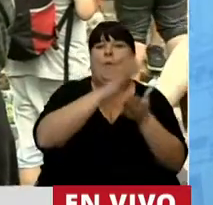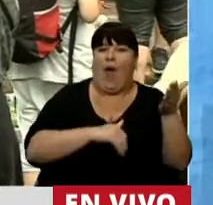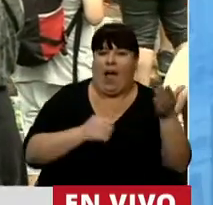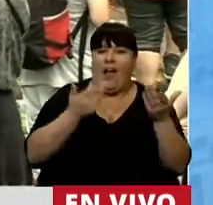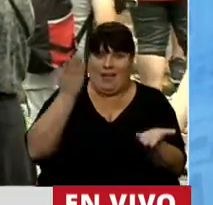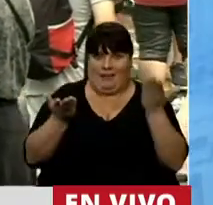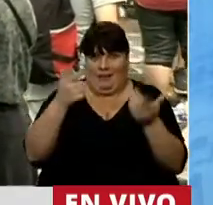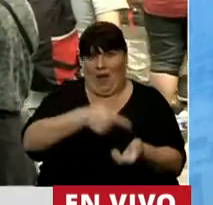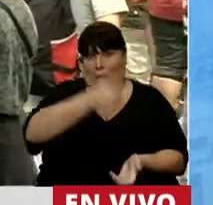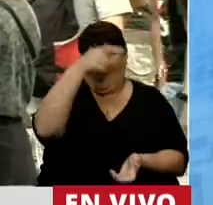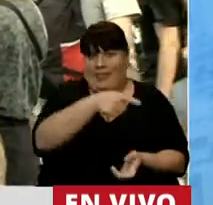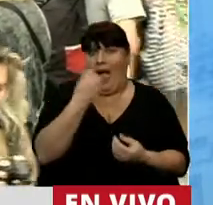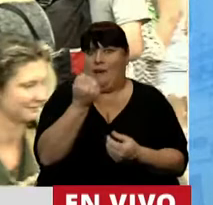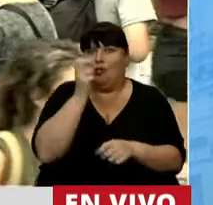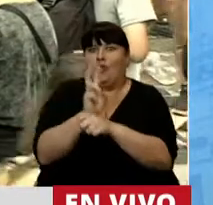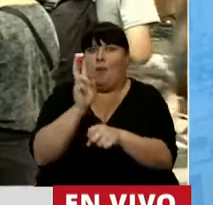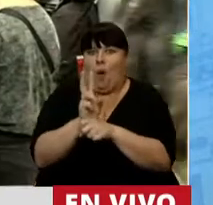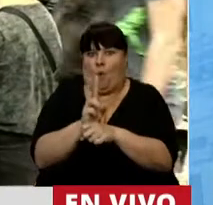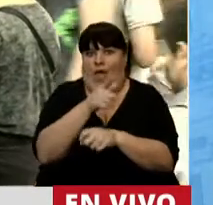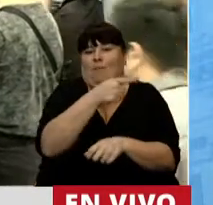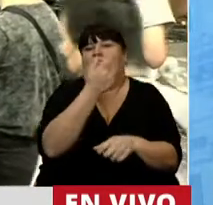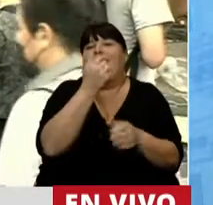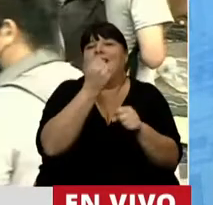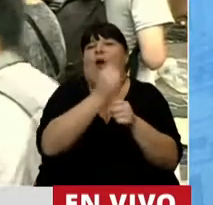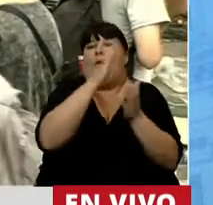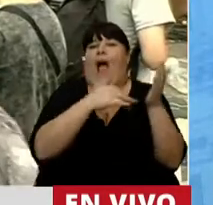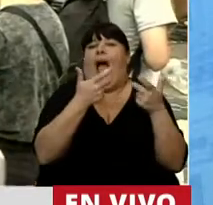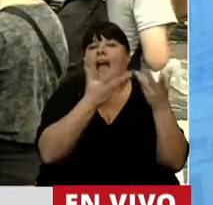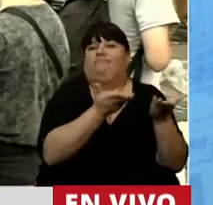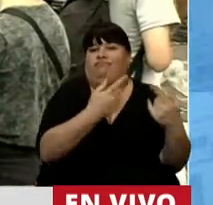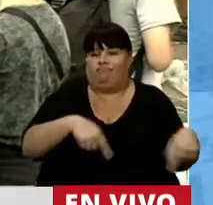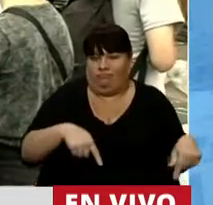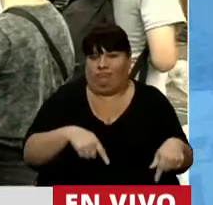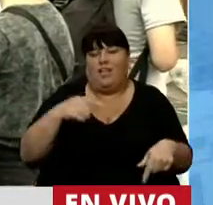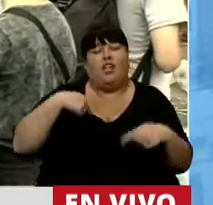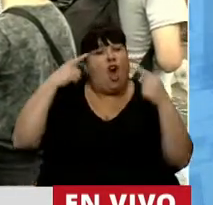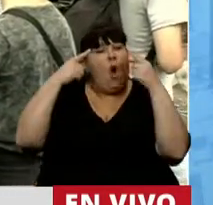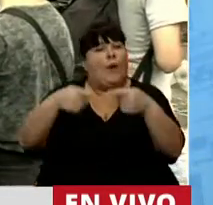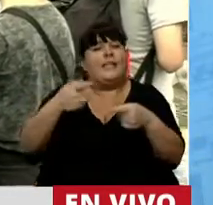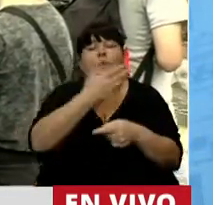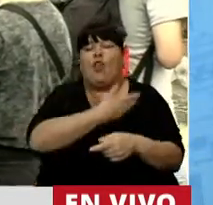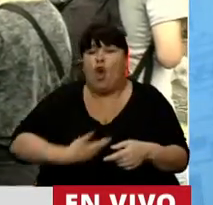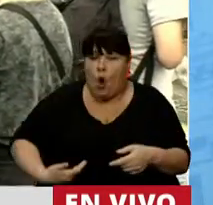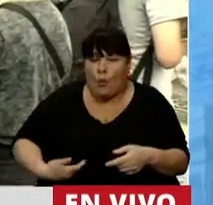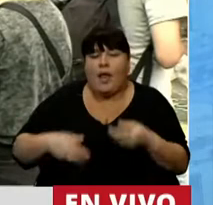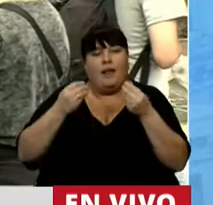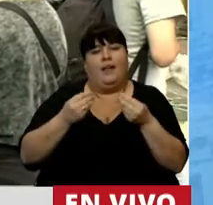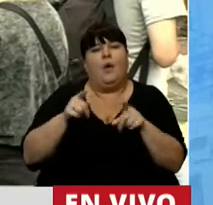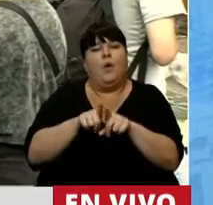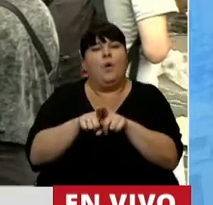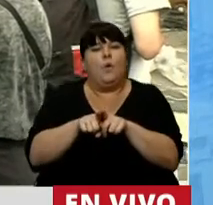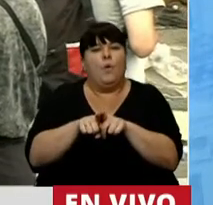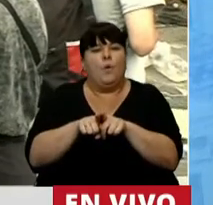las ventajas que significa la protección que tiene el empleo informal. Y por eso el horizonte de nuestro gobierno es el de